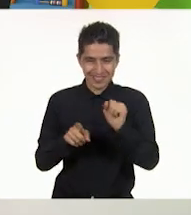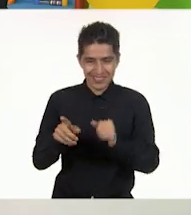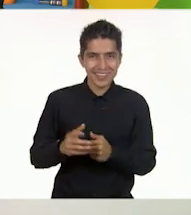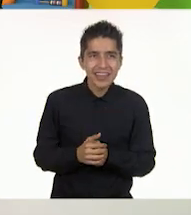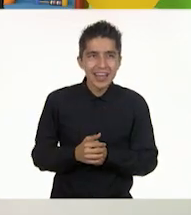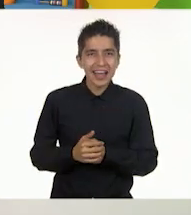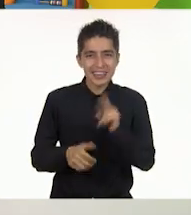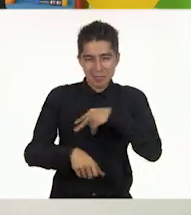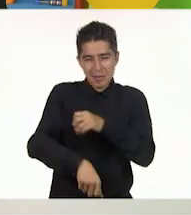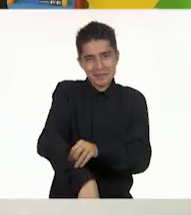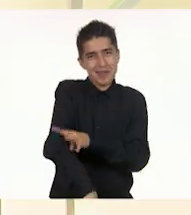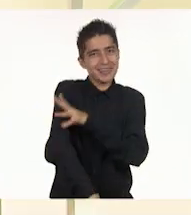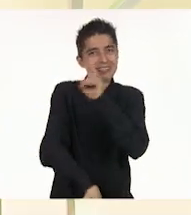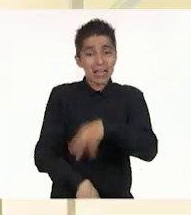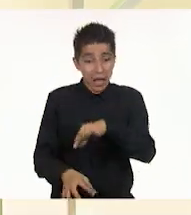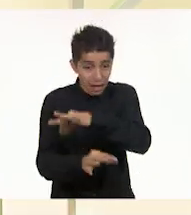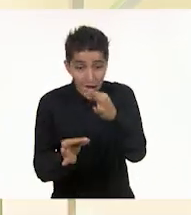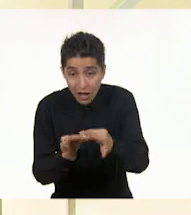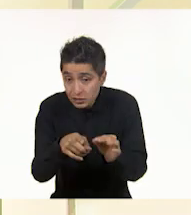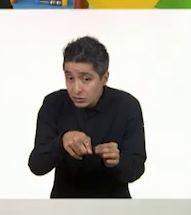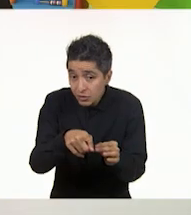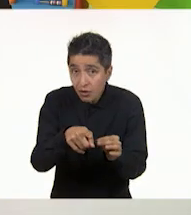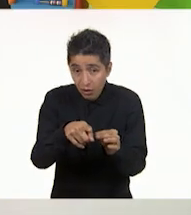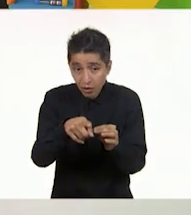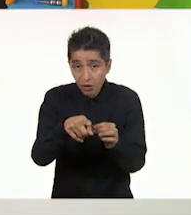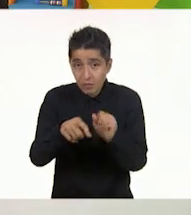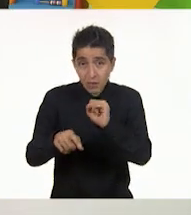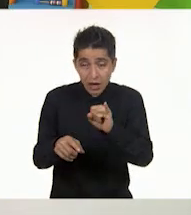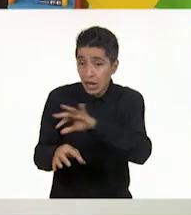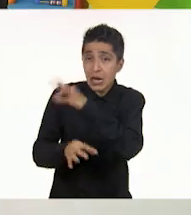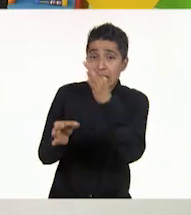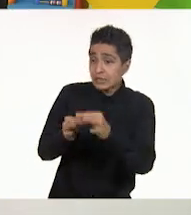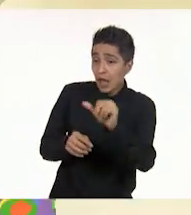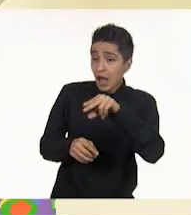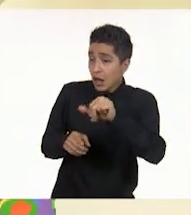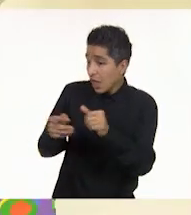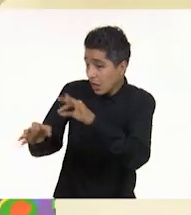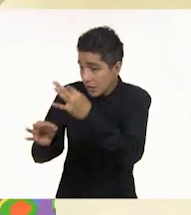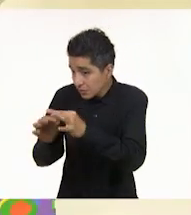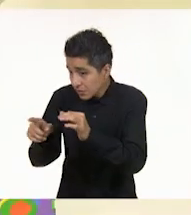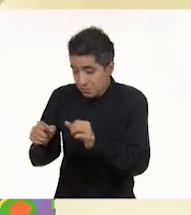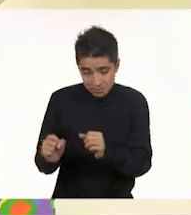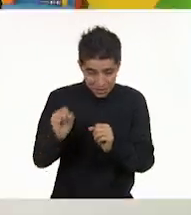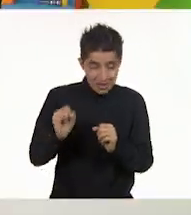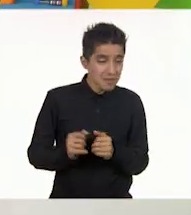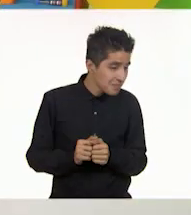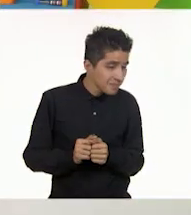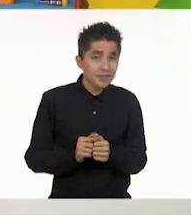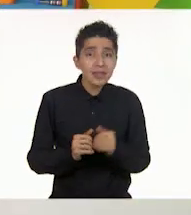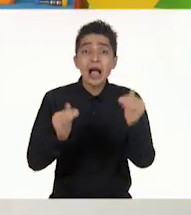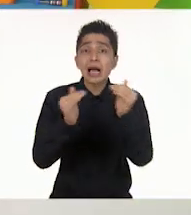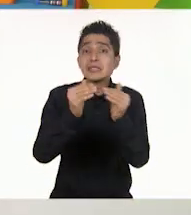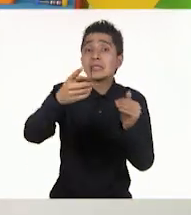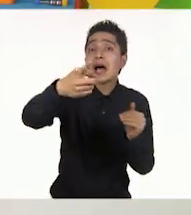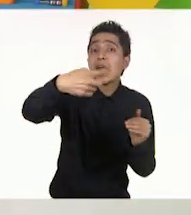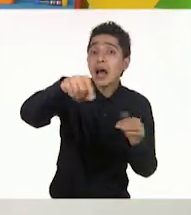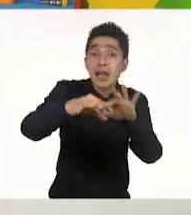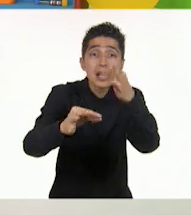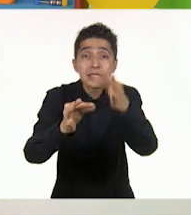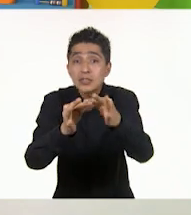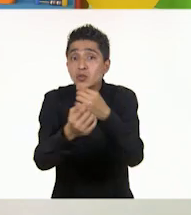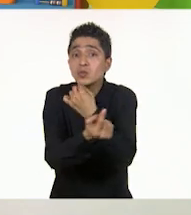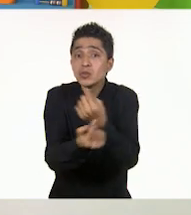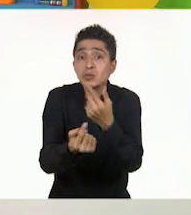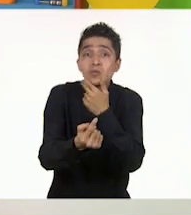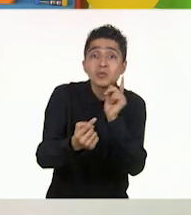¿Estás listo, Pablo? Claro que sí. ¿Estás lista, Ana? ¡Sí! ¿Allá en casa? ¿Listas y